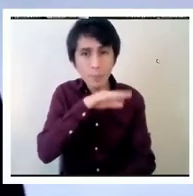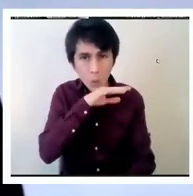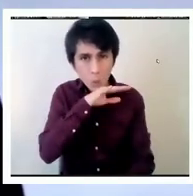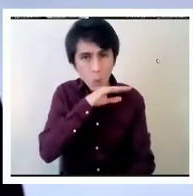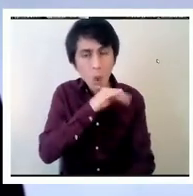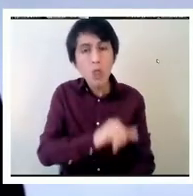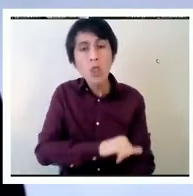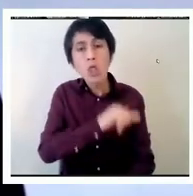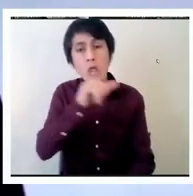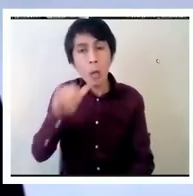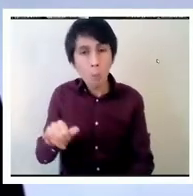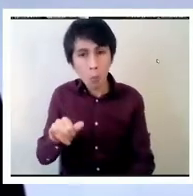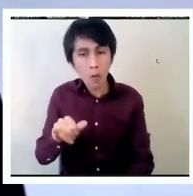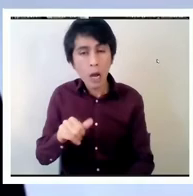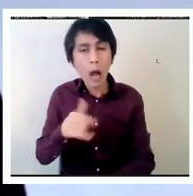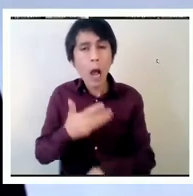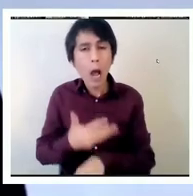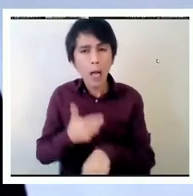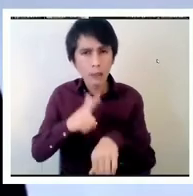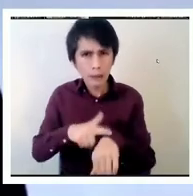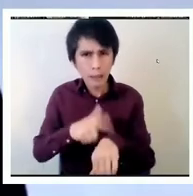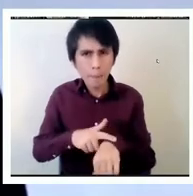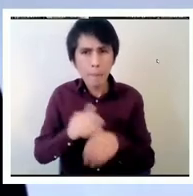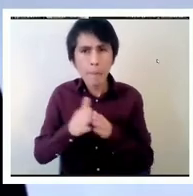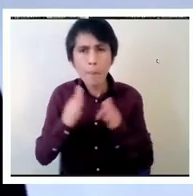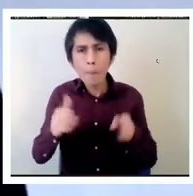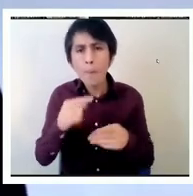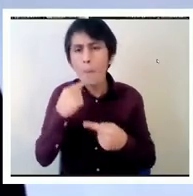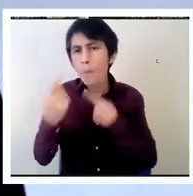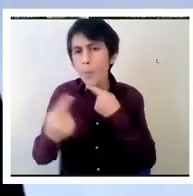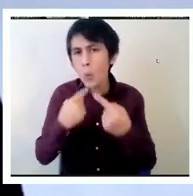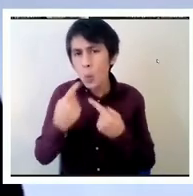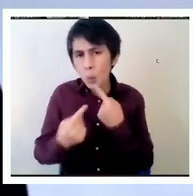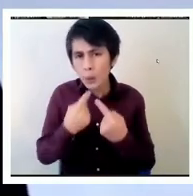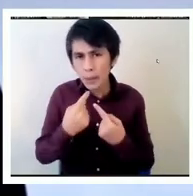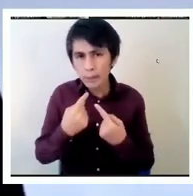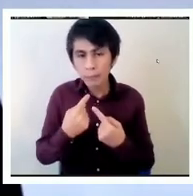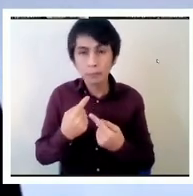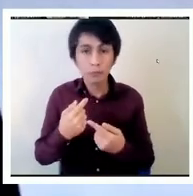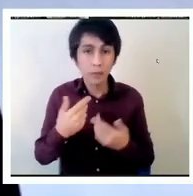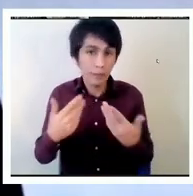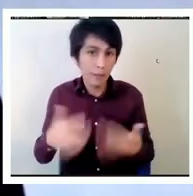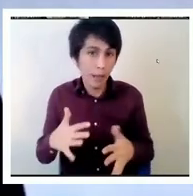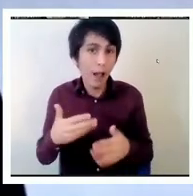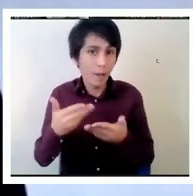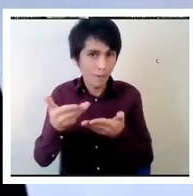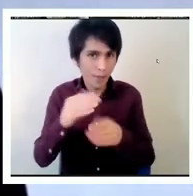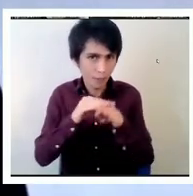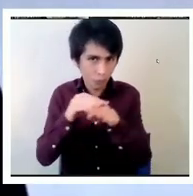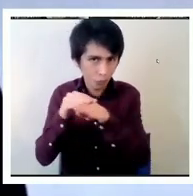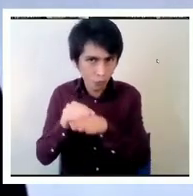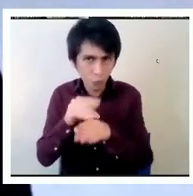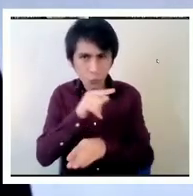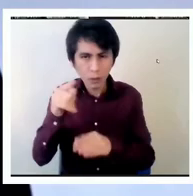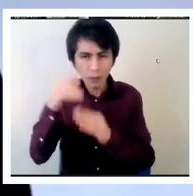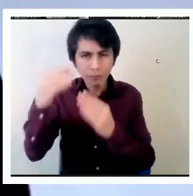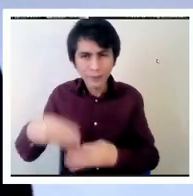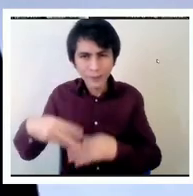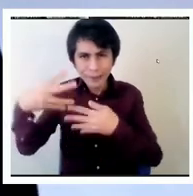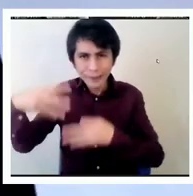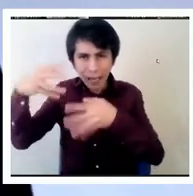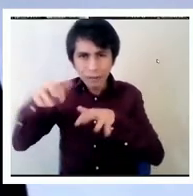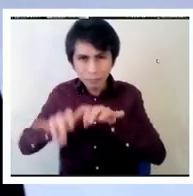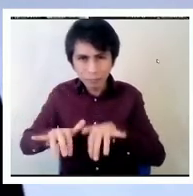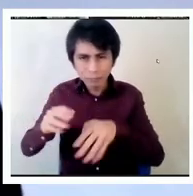un espacio de preguntas que les invito desde ya a ir dejando en el chat. Vamos a ir tratando